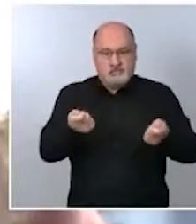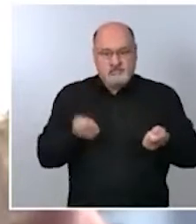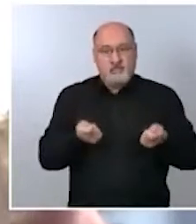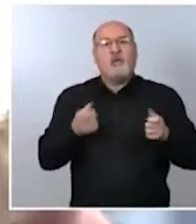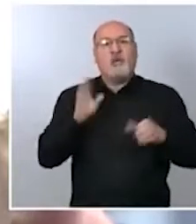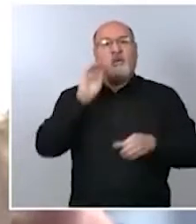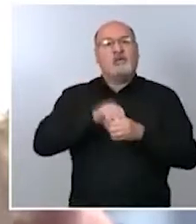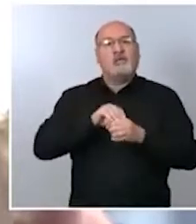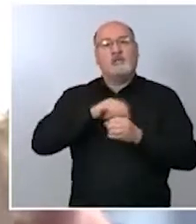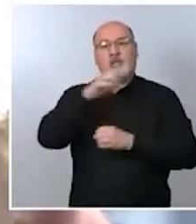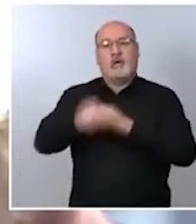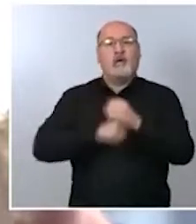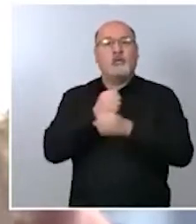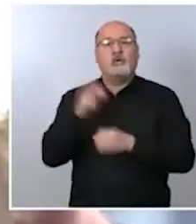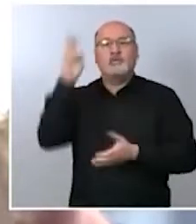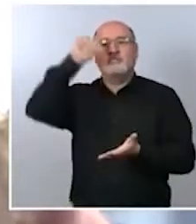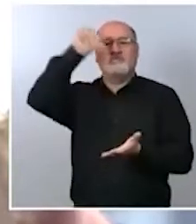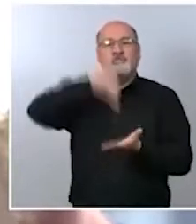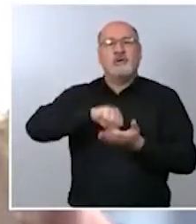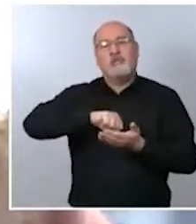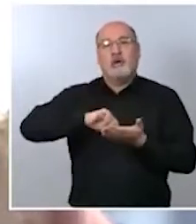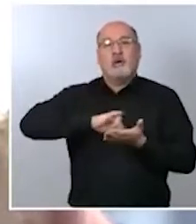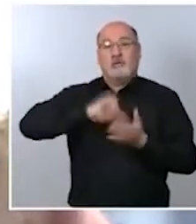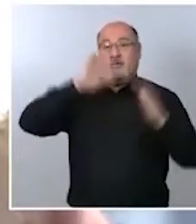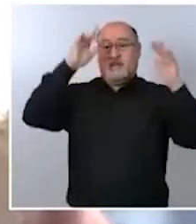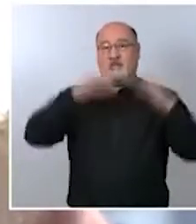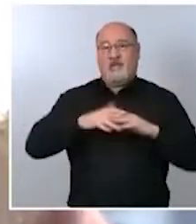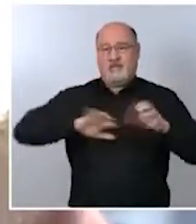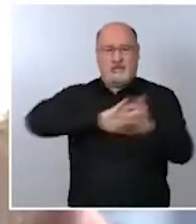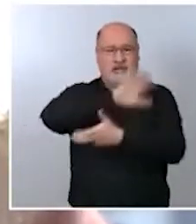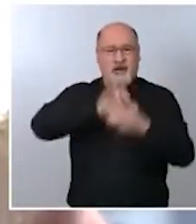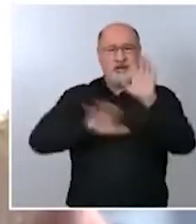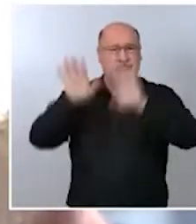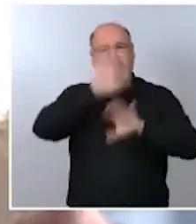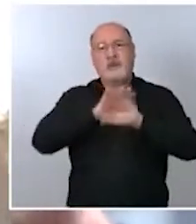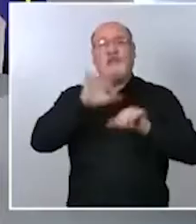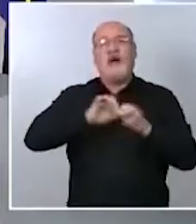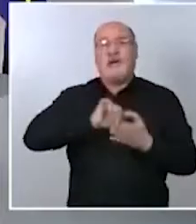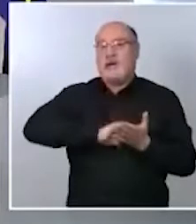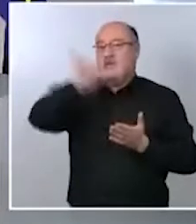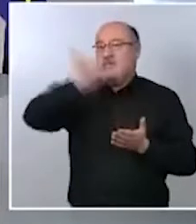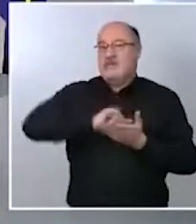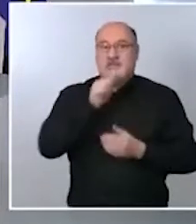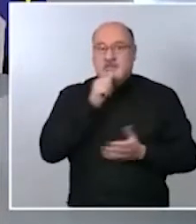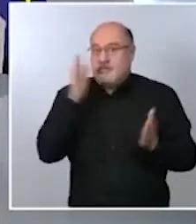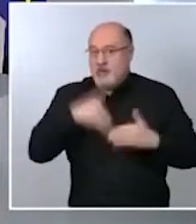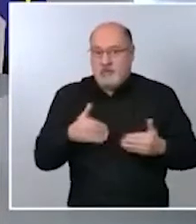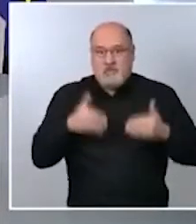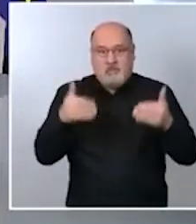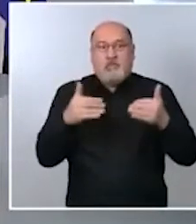nevada por la falta de información y la falta de vuelos que todavía hay por ejemplo hoy conocíamos un grupo de pasajeros